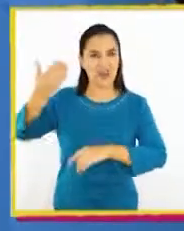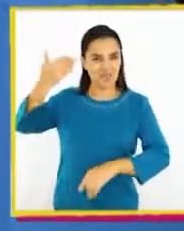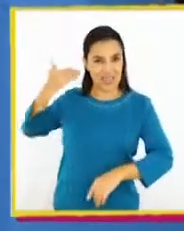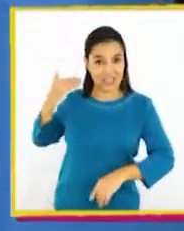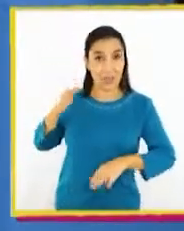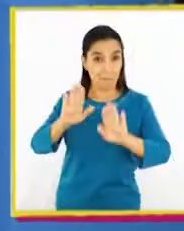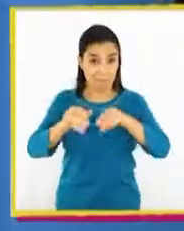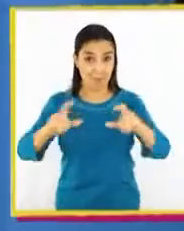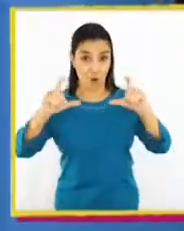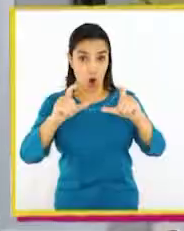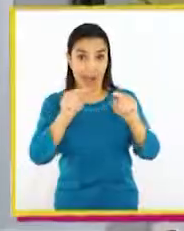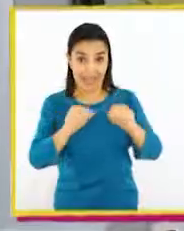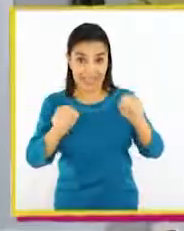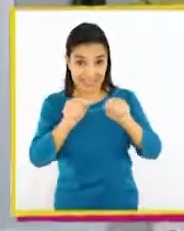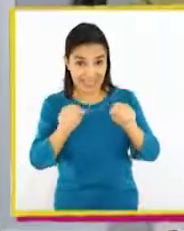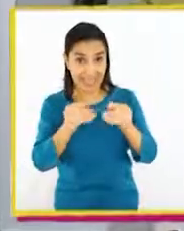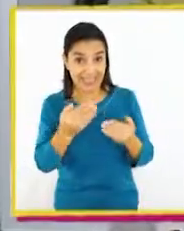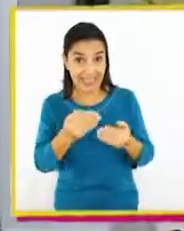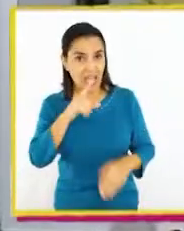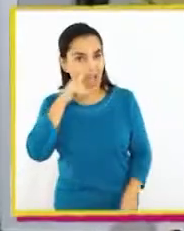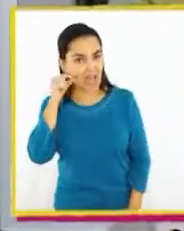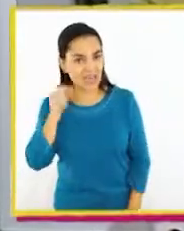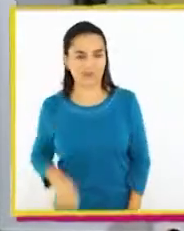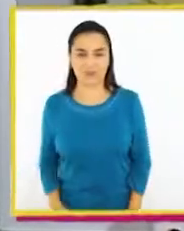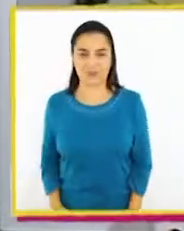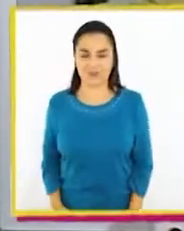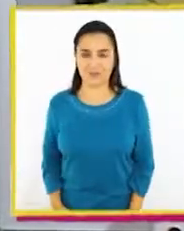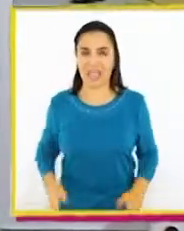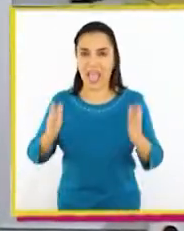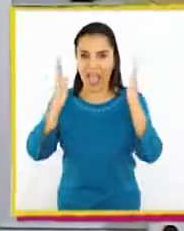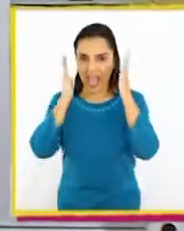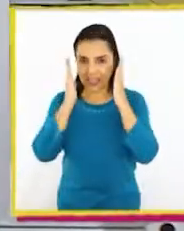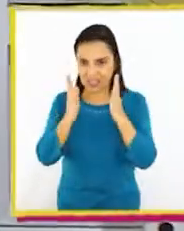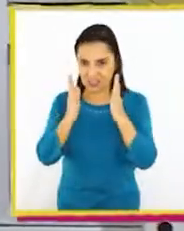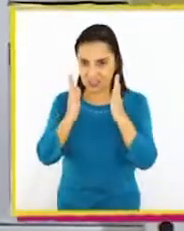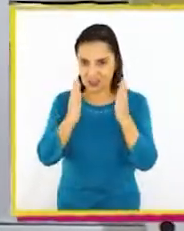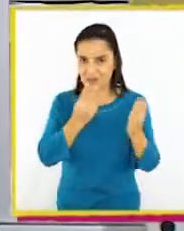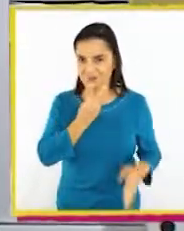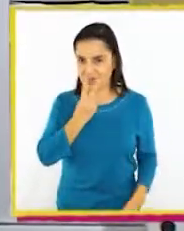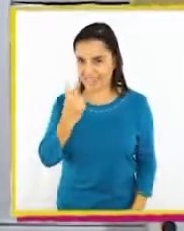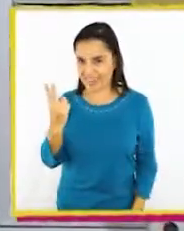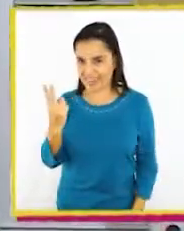tu cassette, Aref. Y ahora, atención. Miren esto.